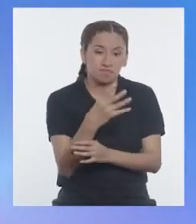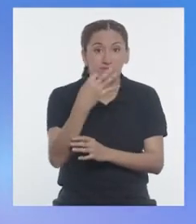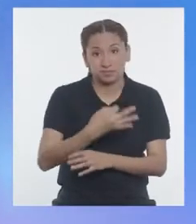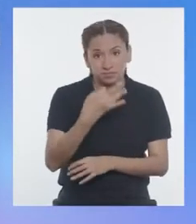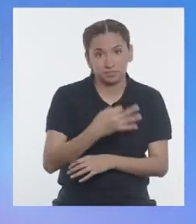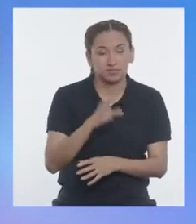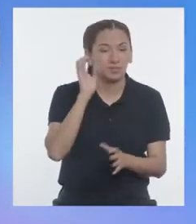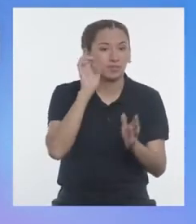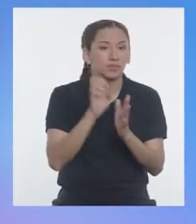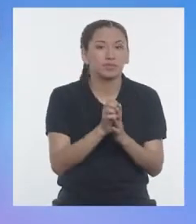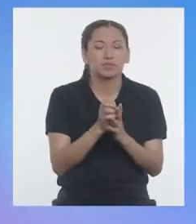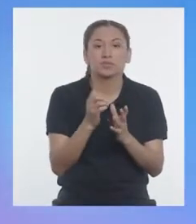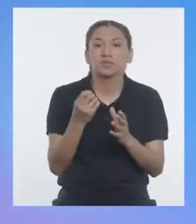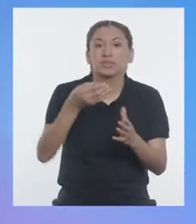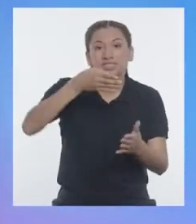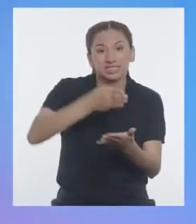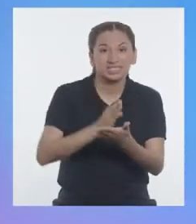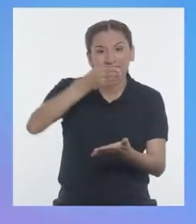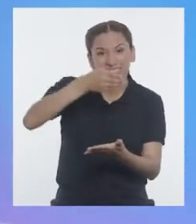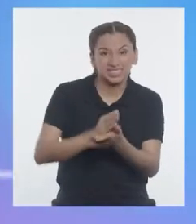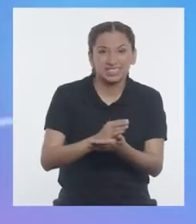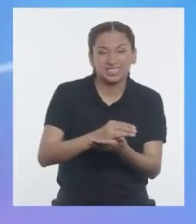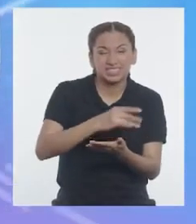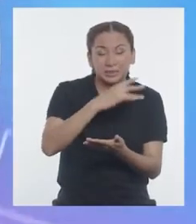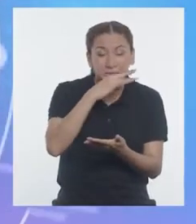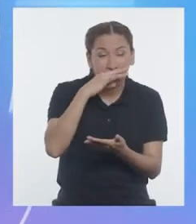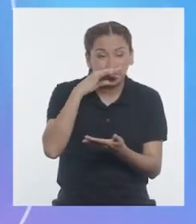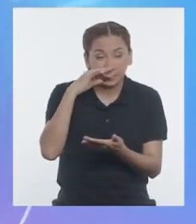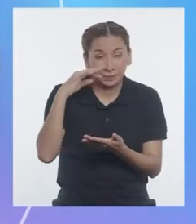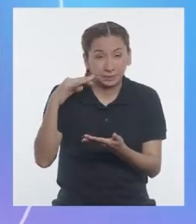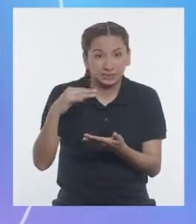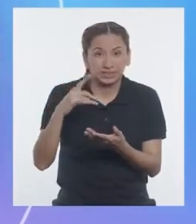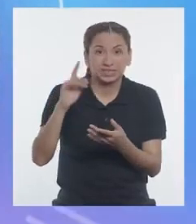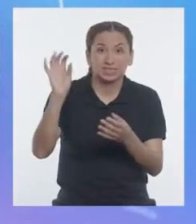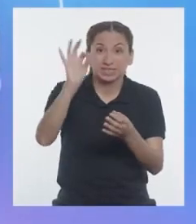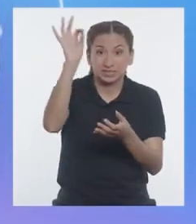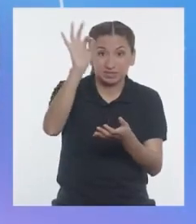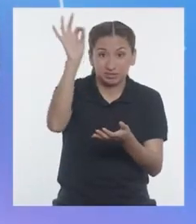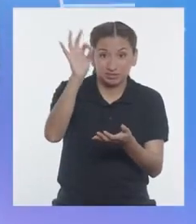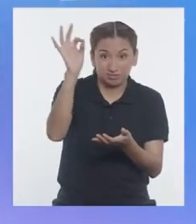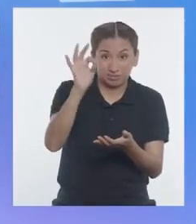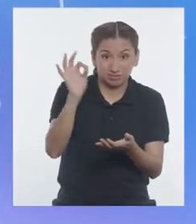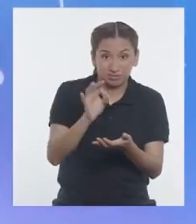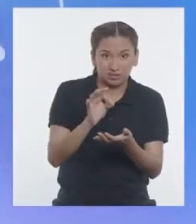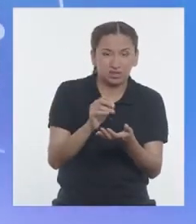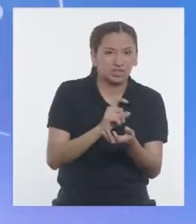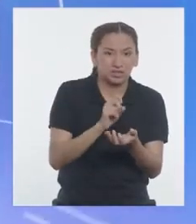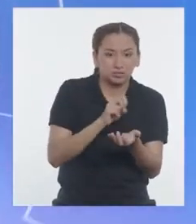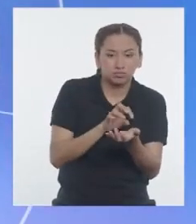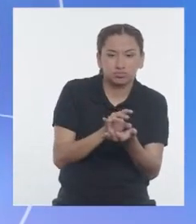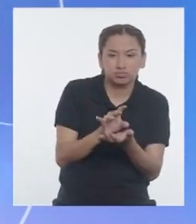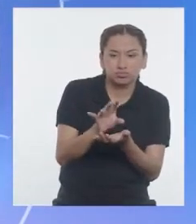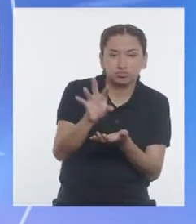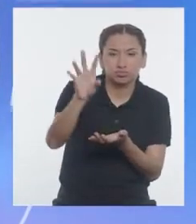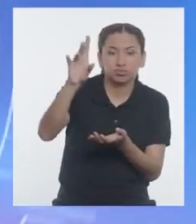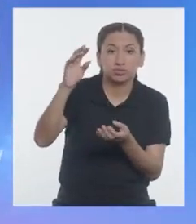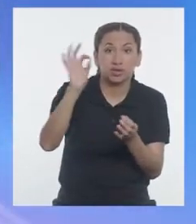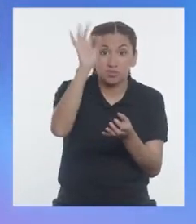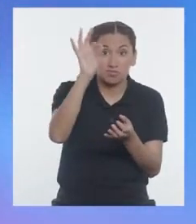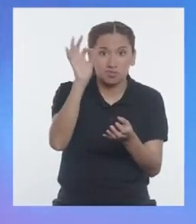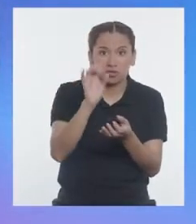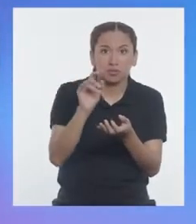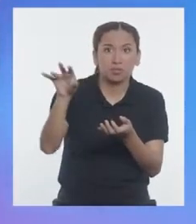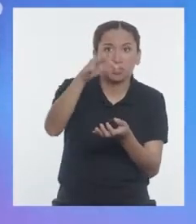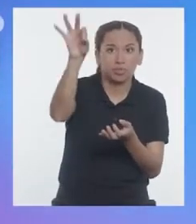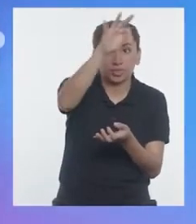ejemplo, el olor de la cebolla repele a la mosca de la zanahoria, por lo que es bueno